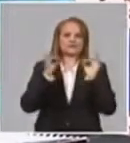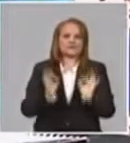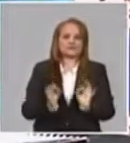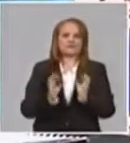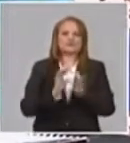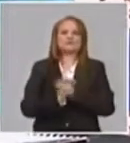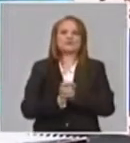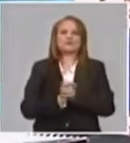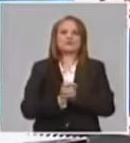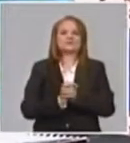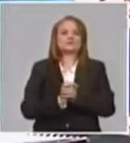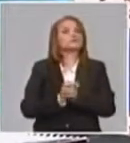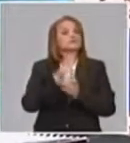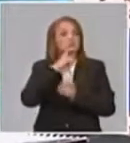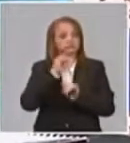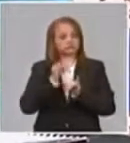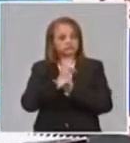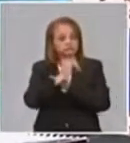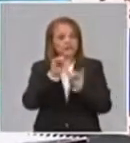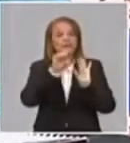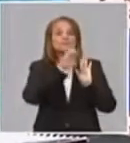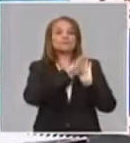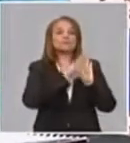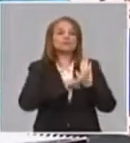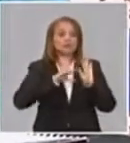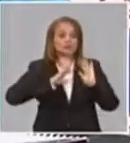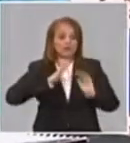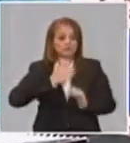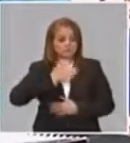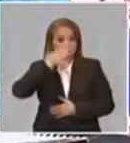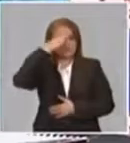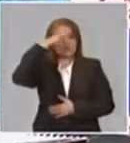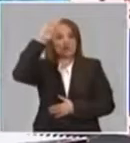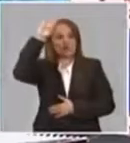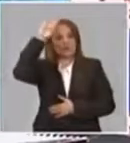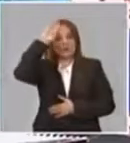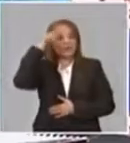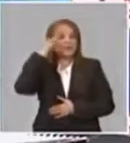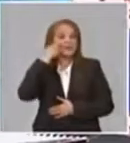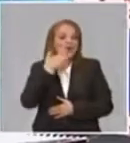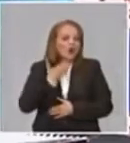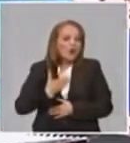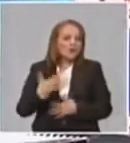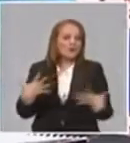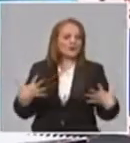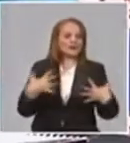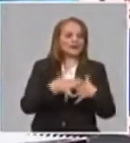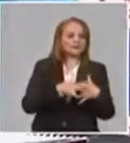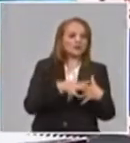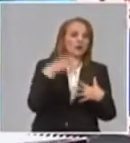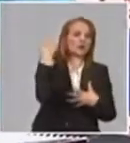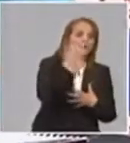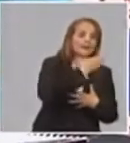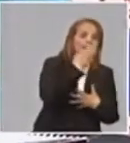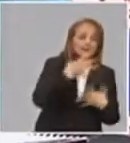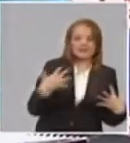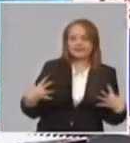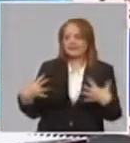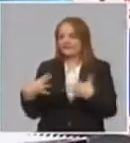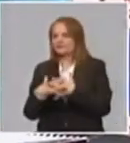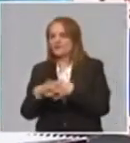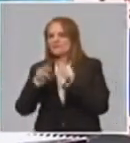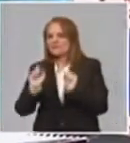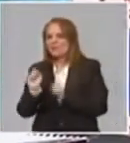metodología cubana para el análisis de la relación del clima con los temas de los virus. O sea, no es de ahora, con el COVID,